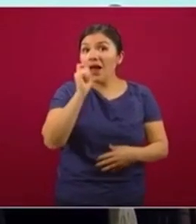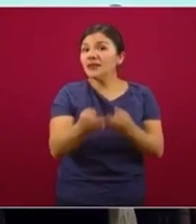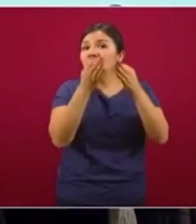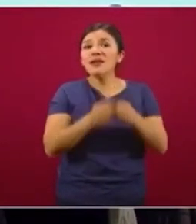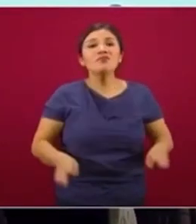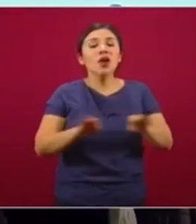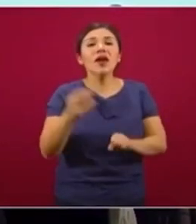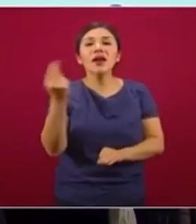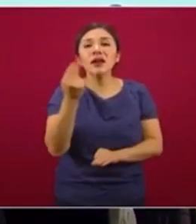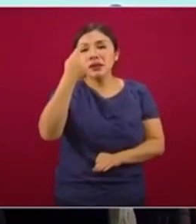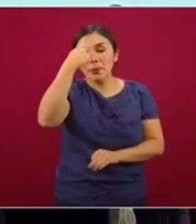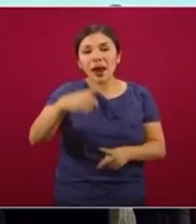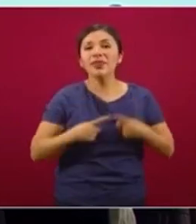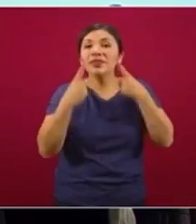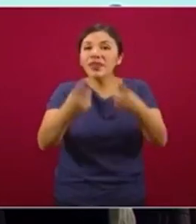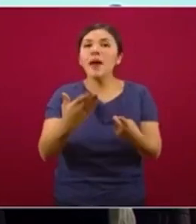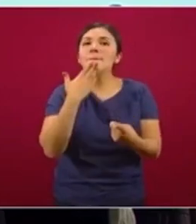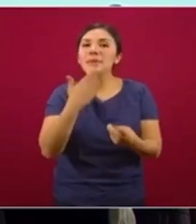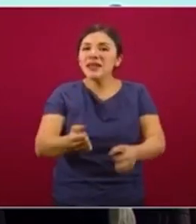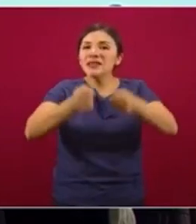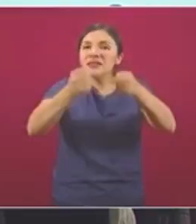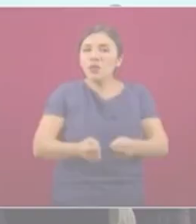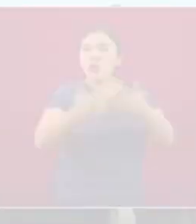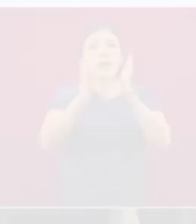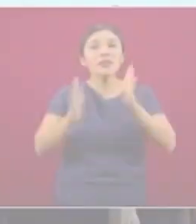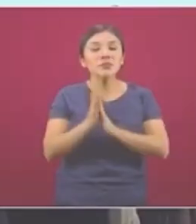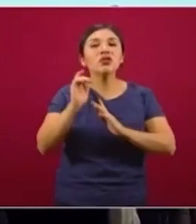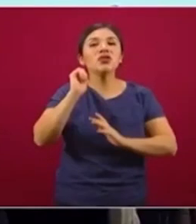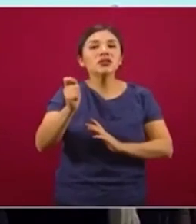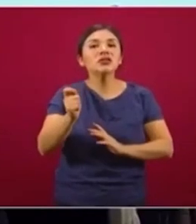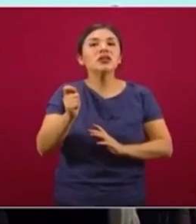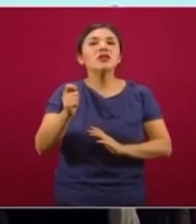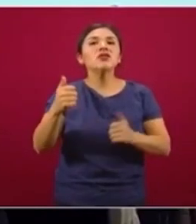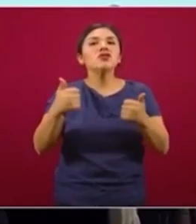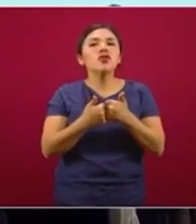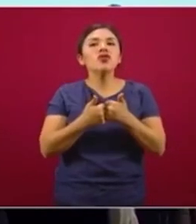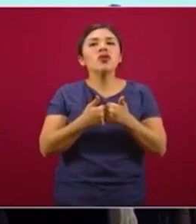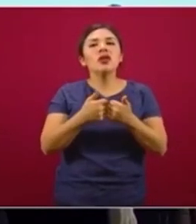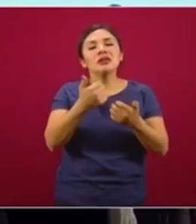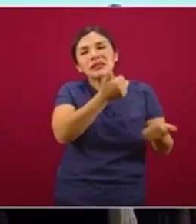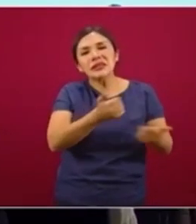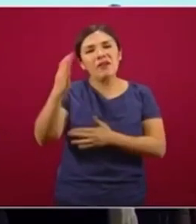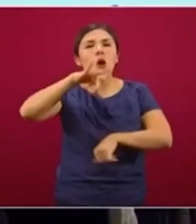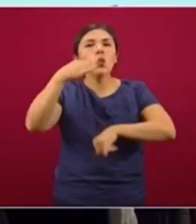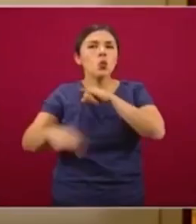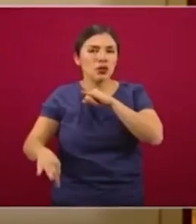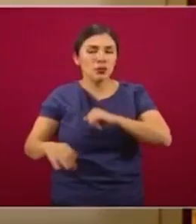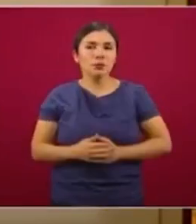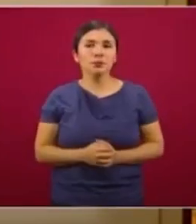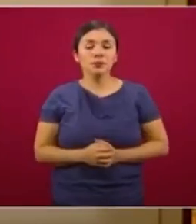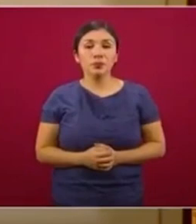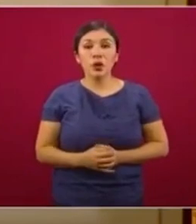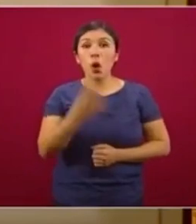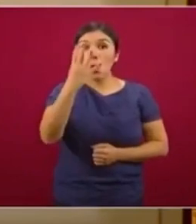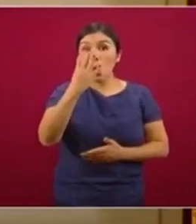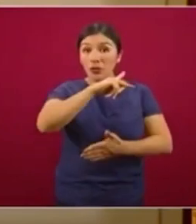esenciales que nos permiten garantizar la productividad. Nuestros cuatro programas, producción para el bienestar,